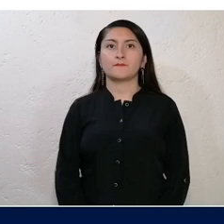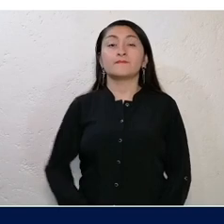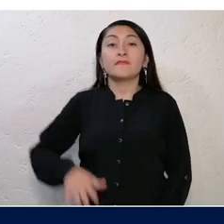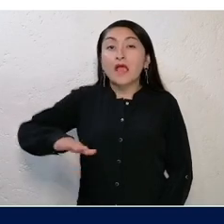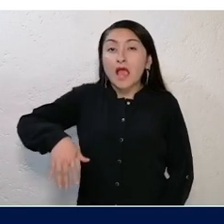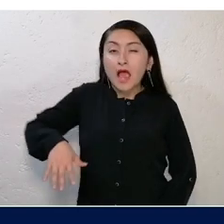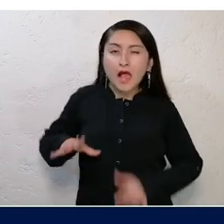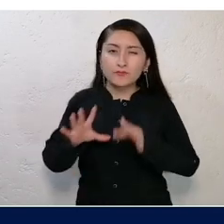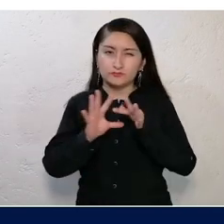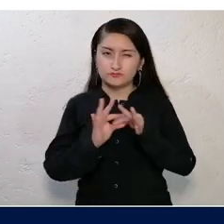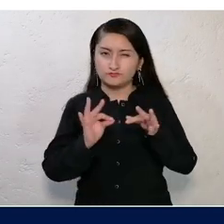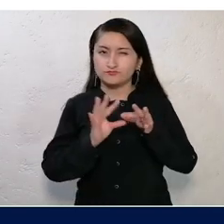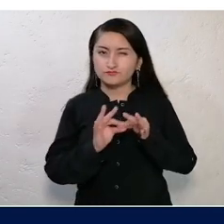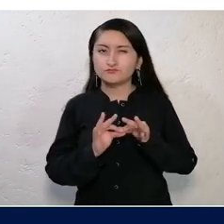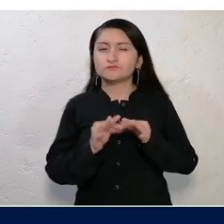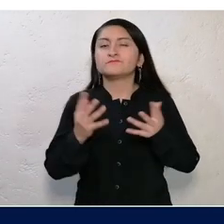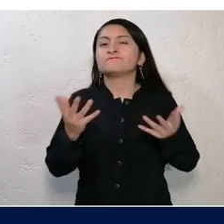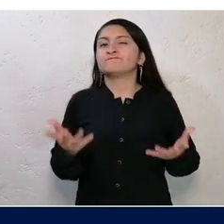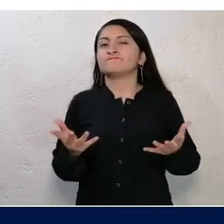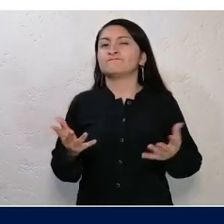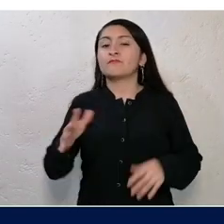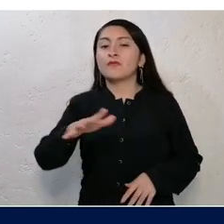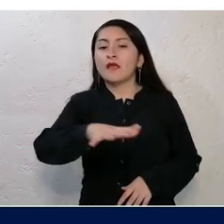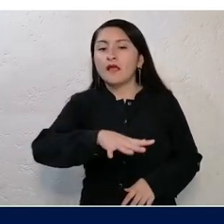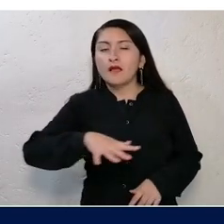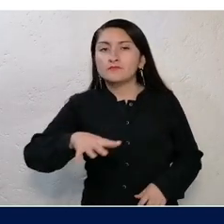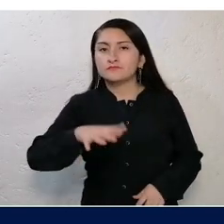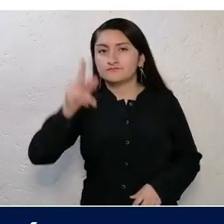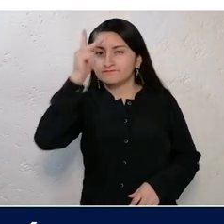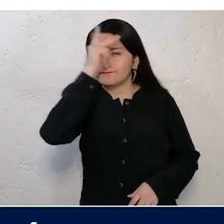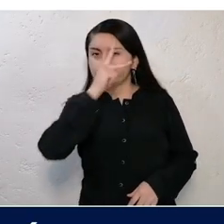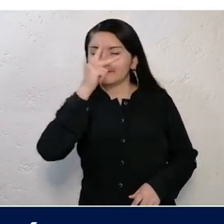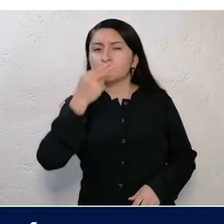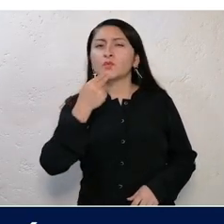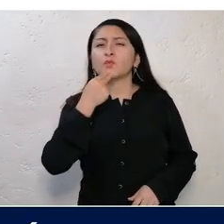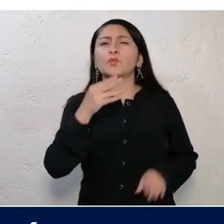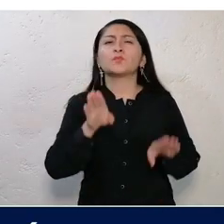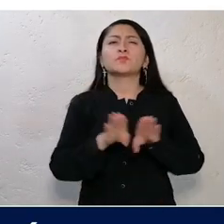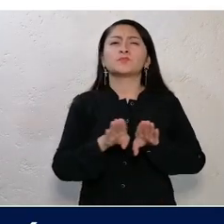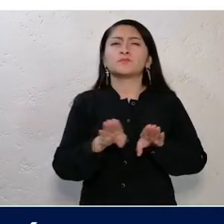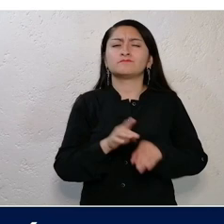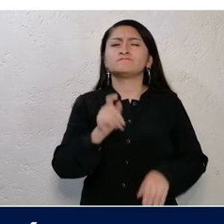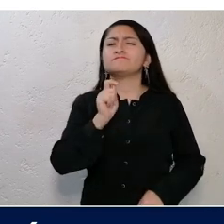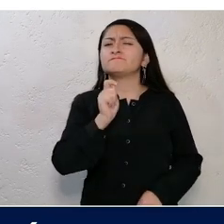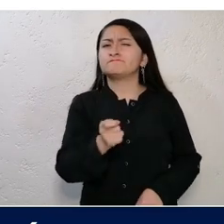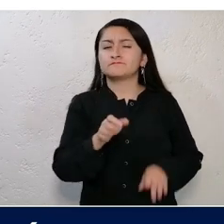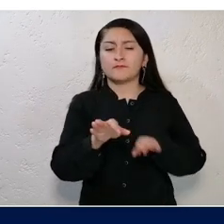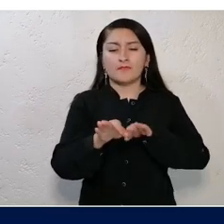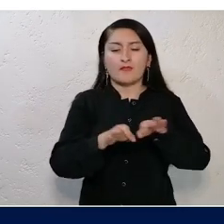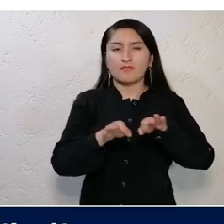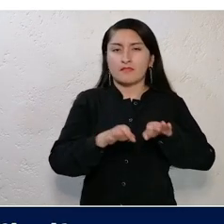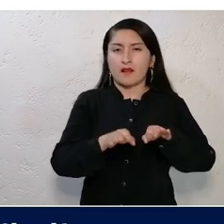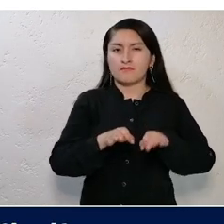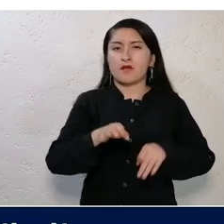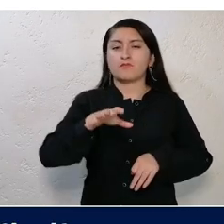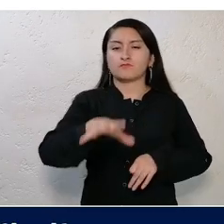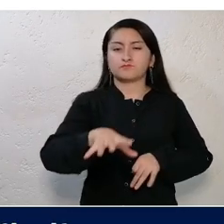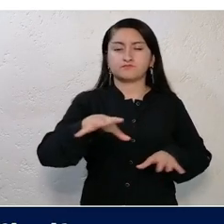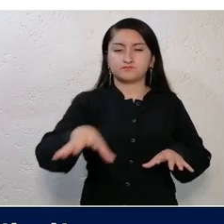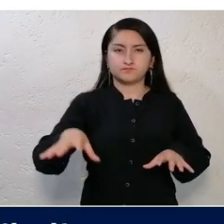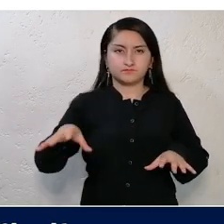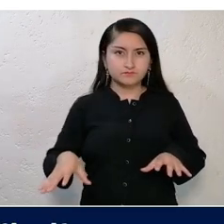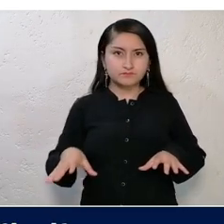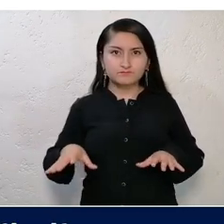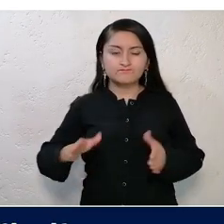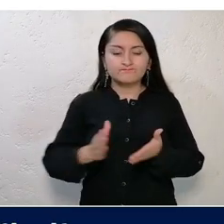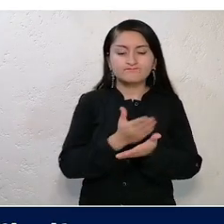Tomando en cuenta lo anterior, podemos decir entonces que las áreas de aplicación de la psicología se refieren